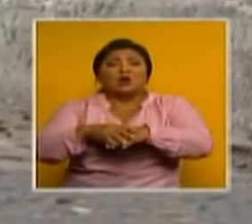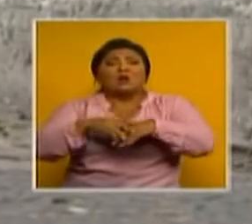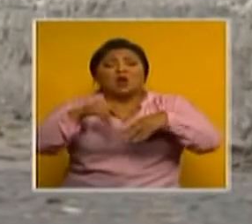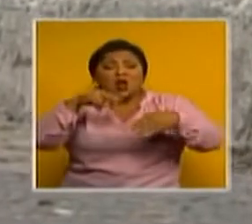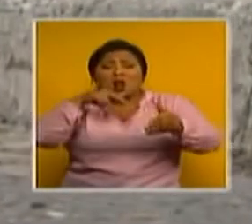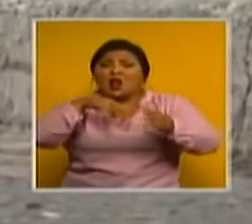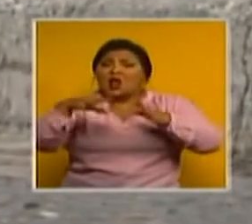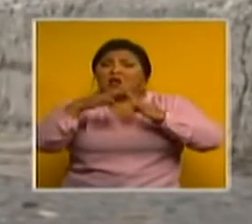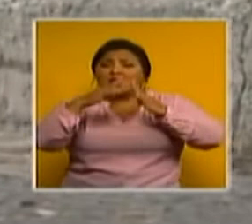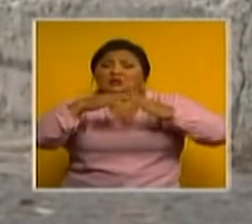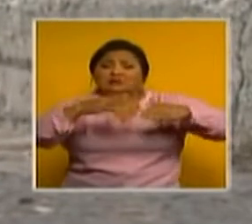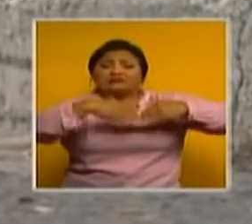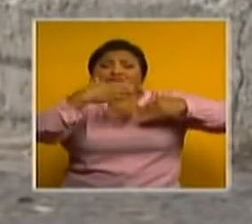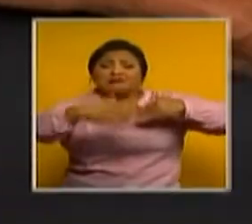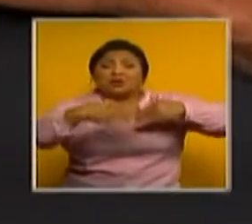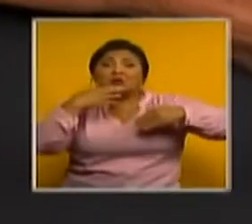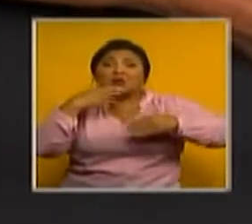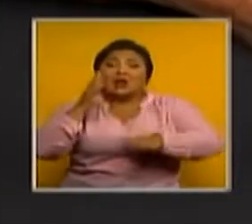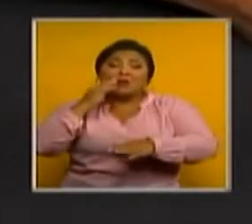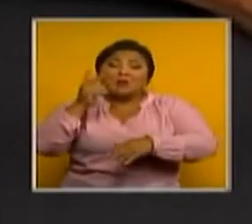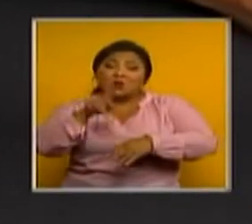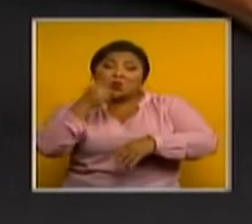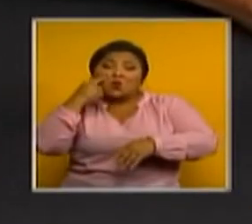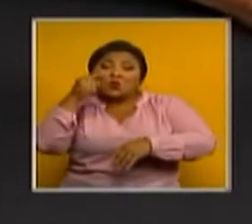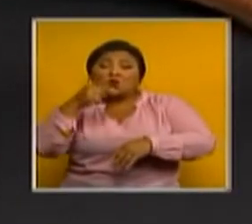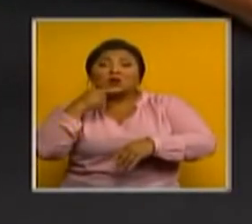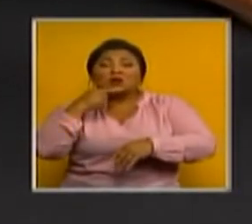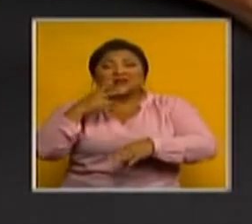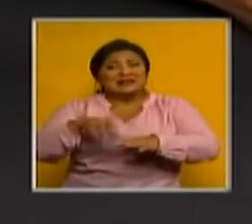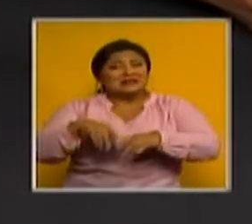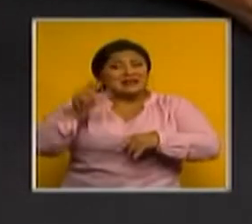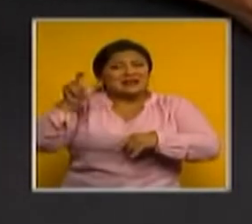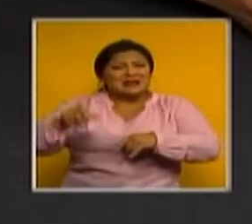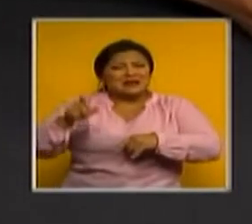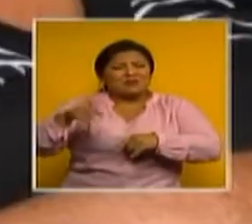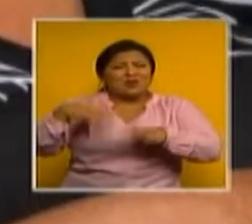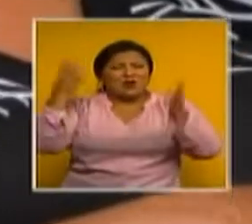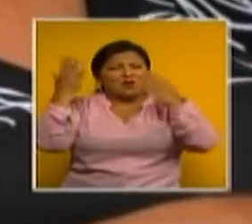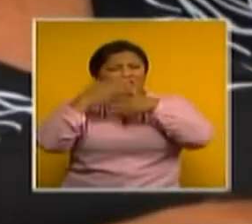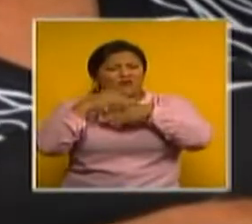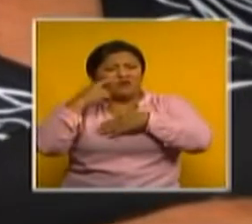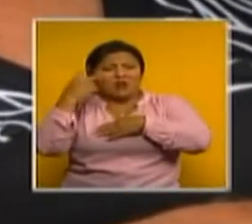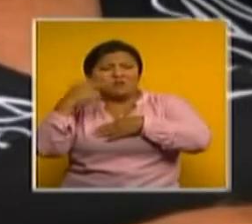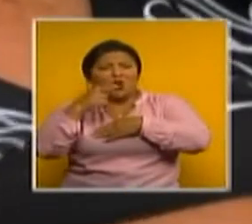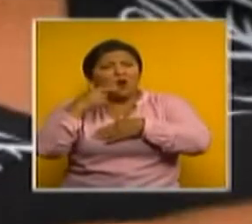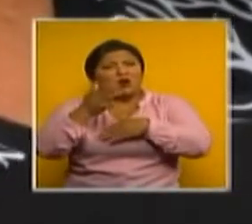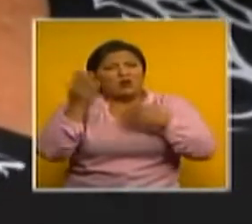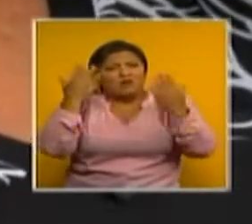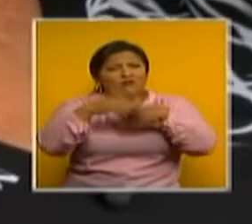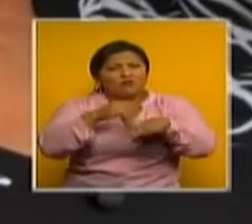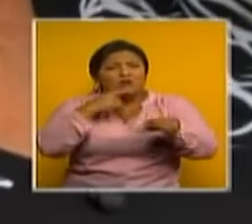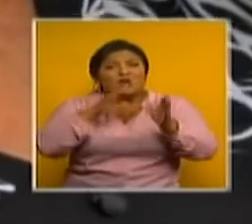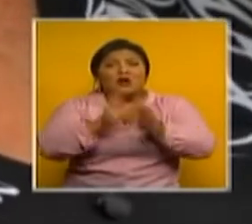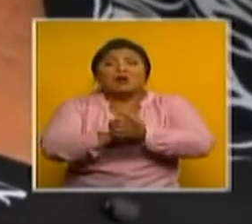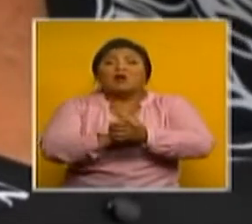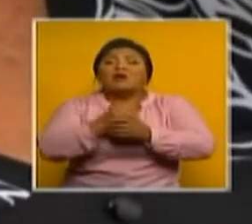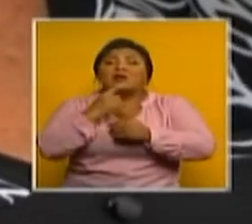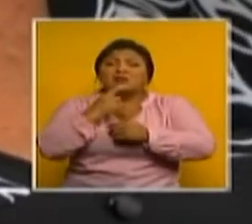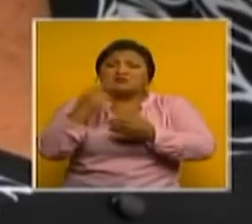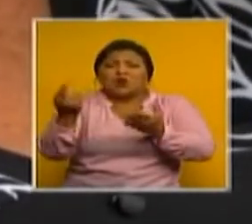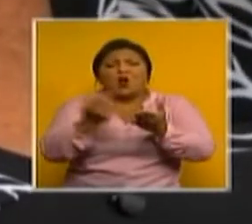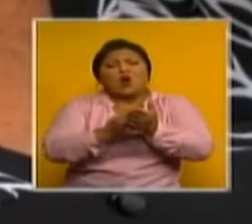esquina de su casa. La madre de una de las víctimas sostiene que los sicarios se confundieron. Llegaron, nada más unos, estaban reunidos con unos